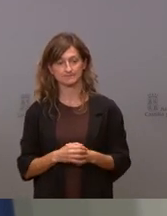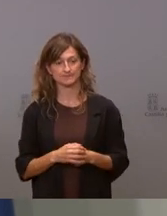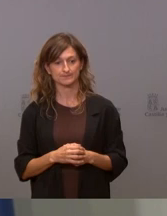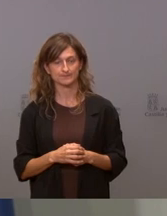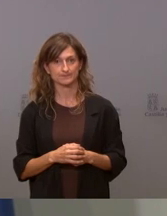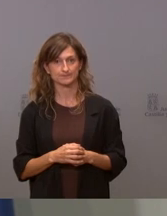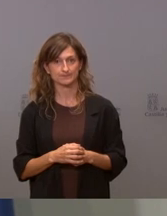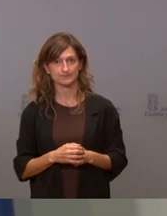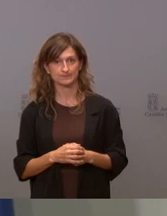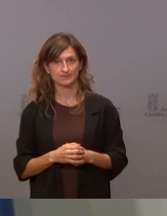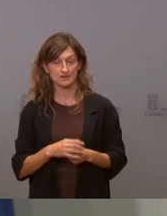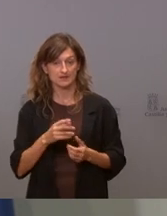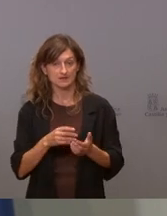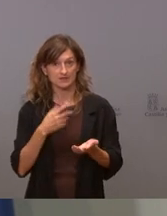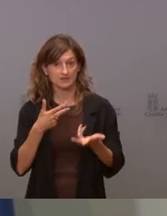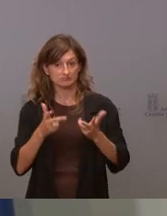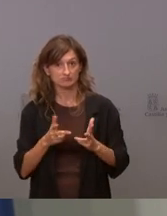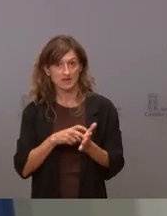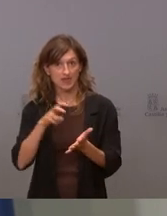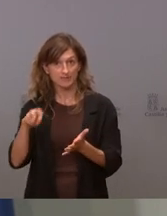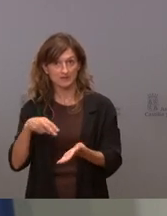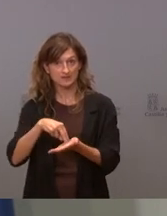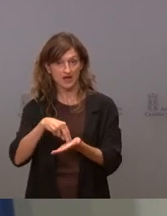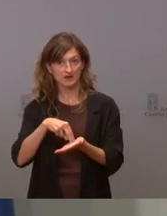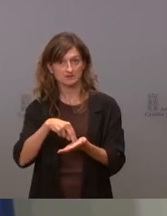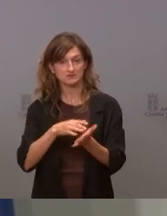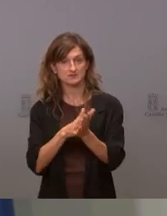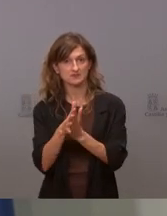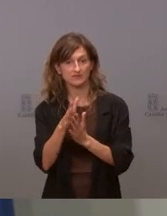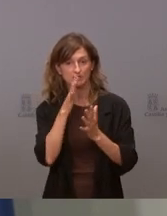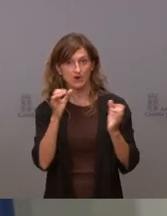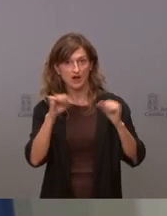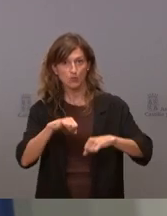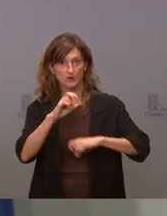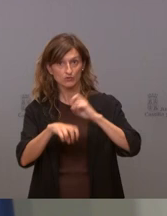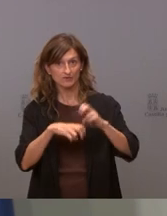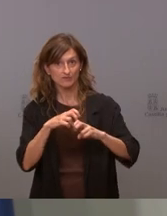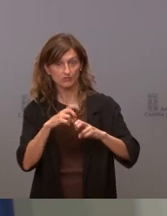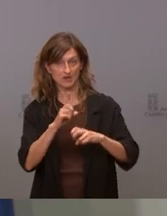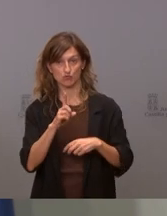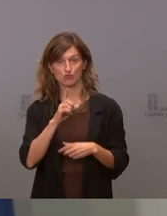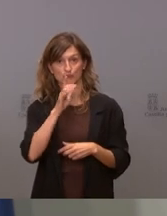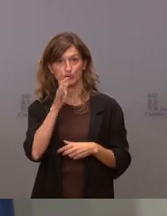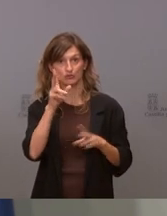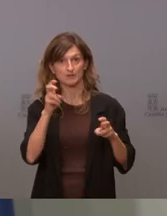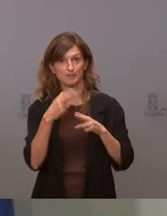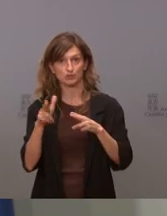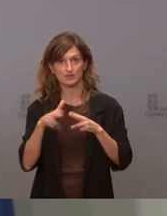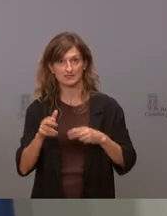asegurarle que la razón de levantarse del señor Moreno no fue que no estuviera de acuerdo en hacer las reformas, fue una razón política